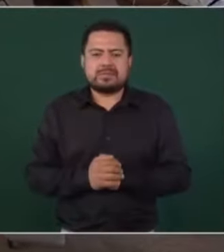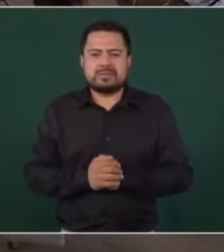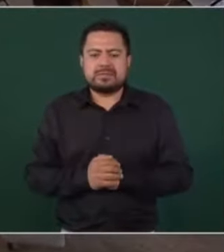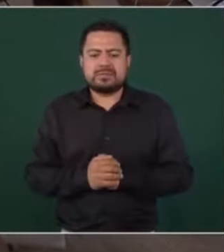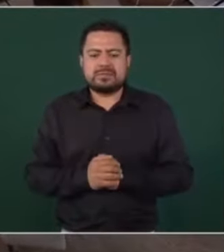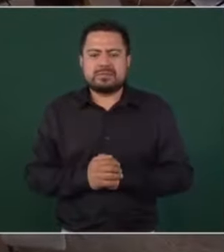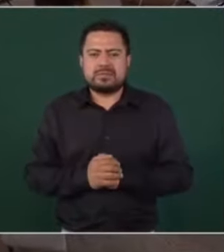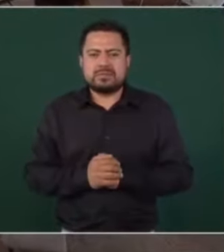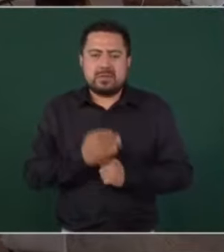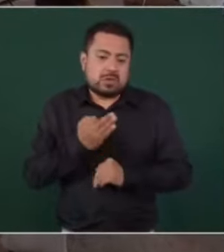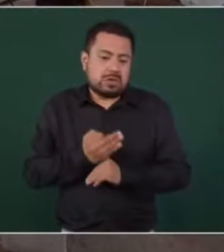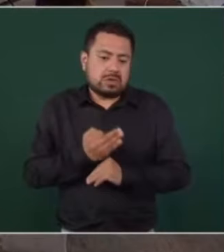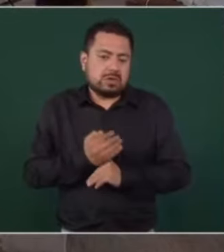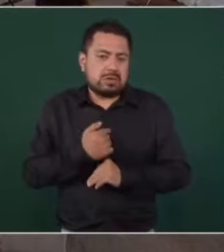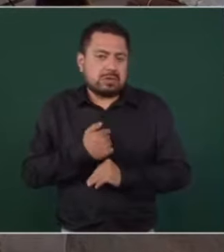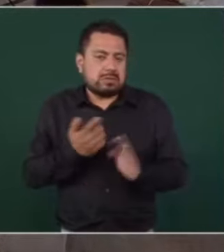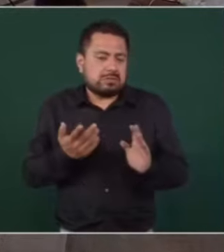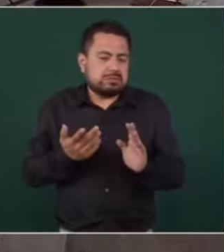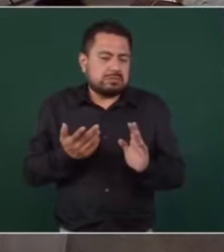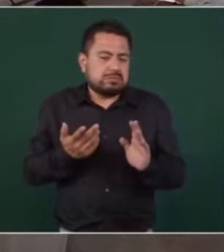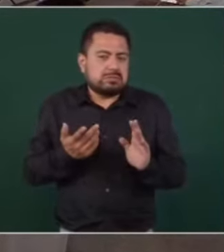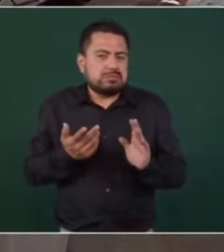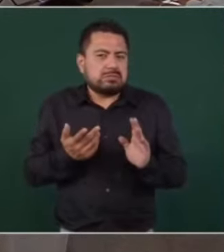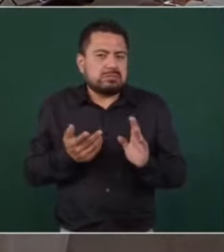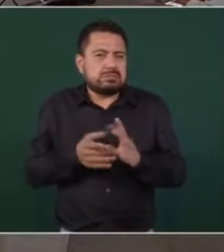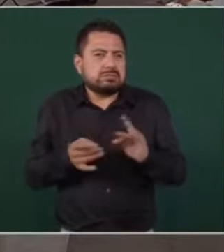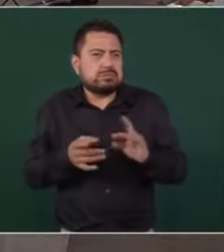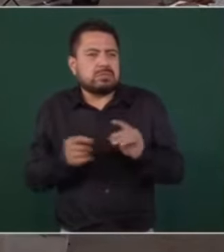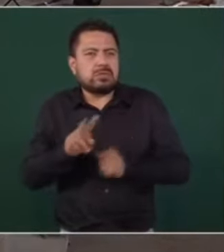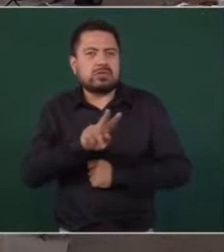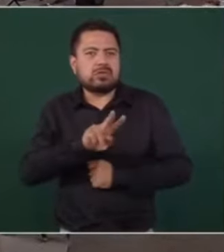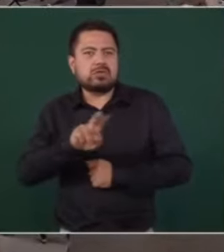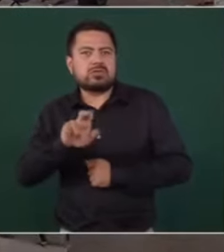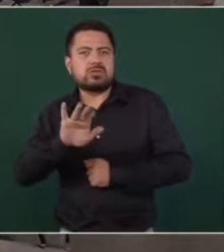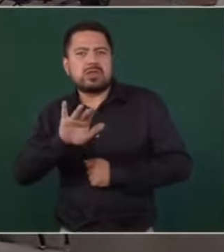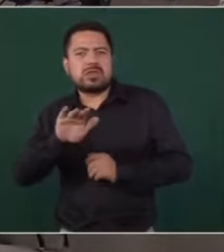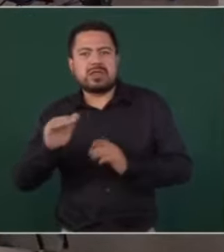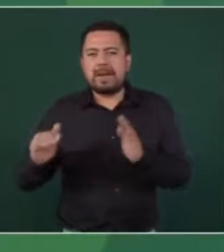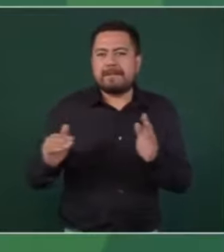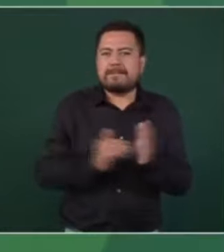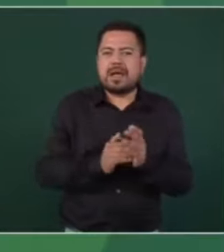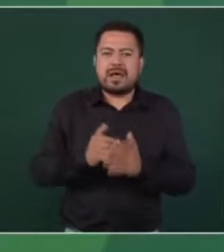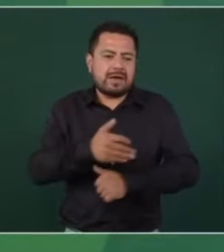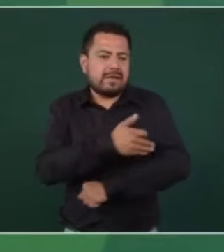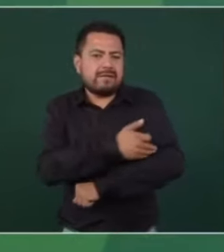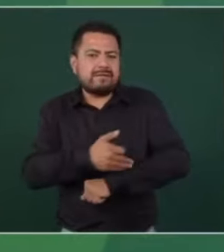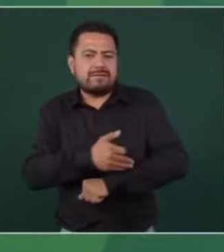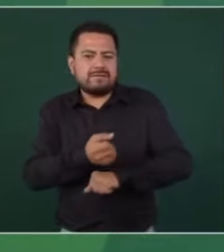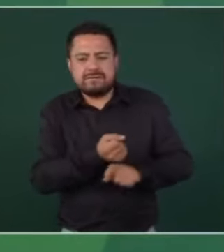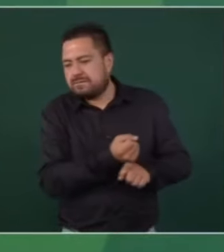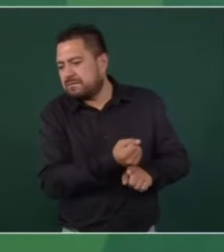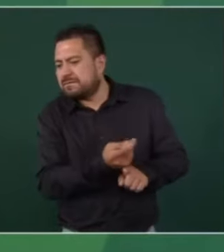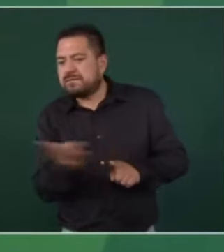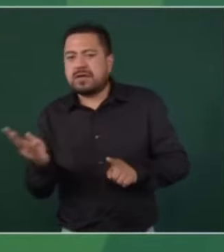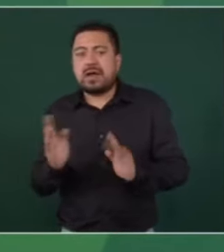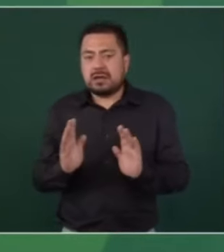estamos hablando de 250 mil familias que ya